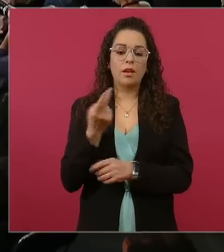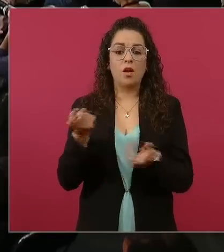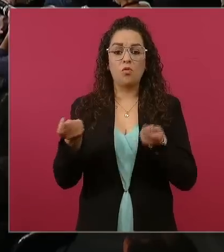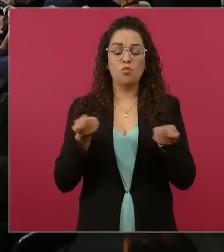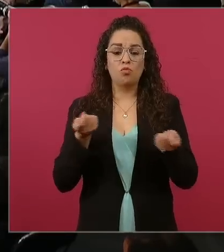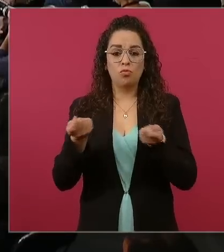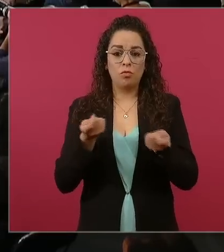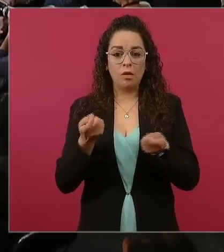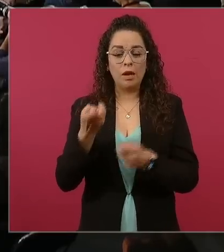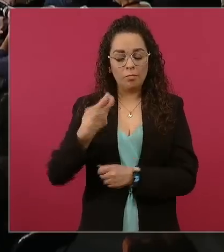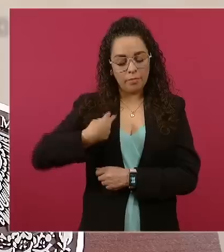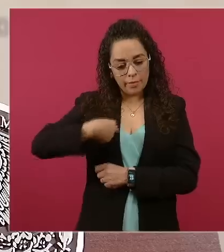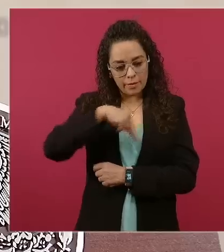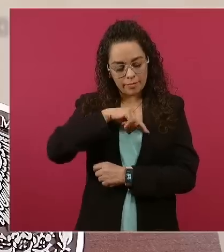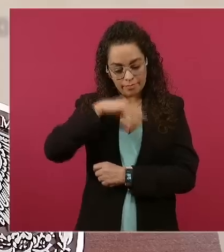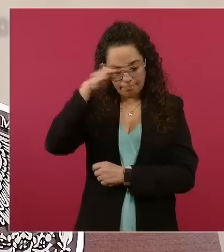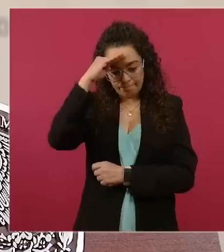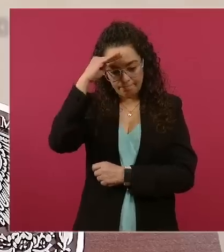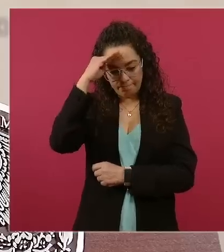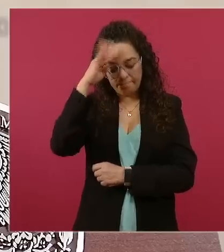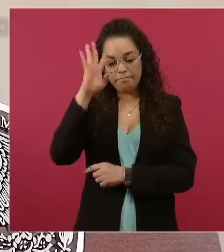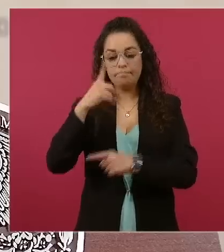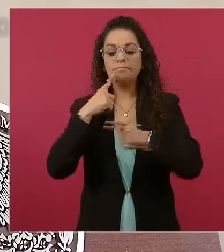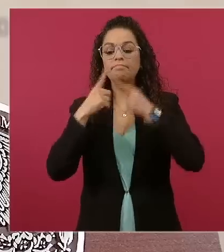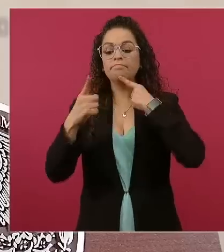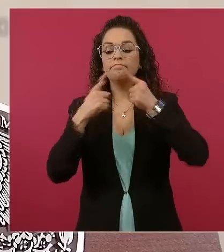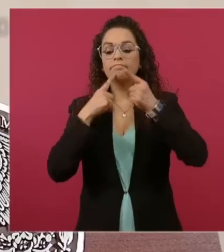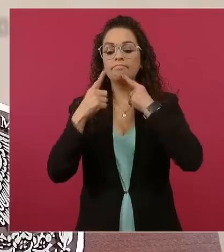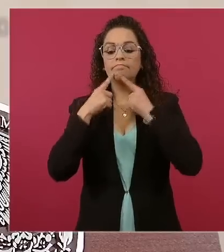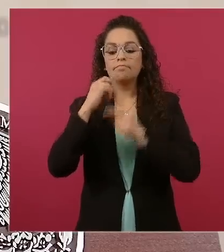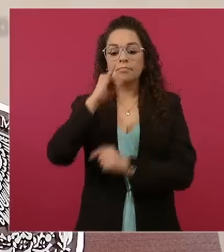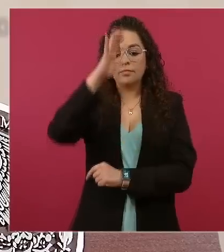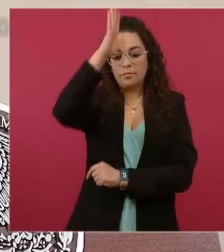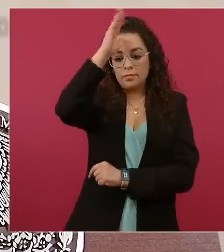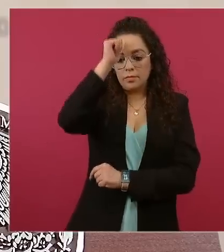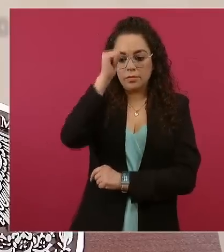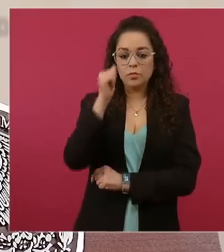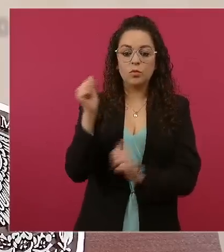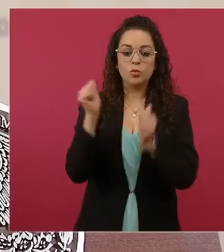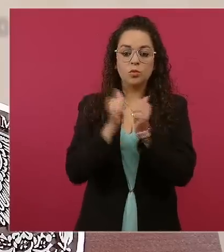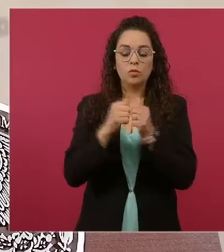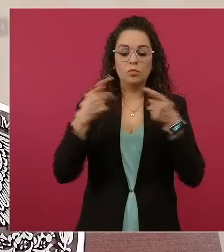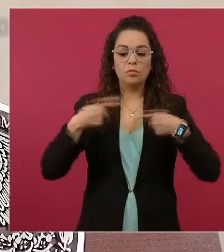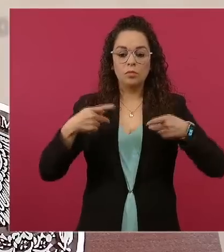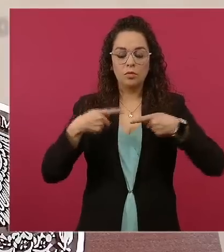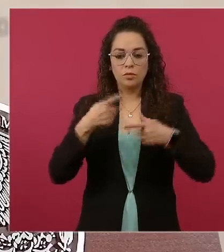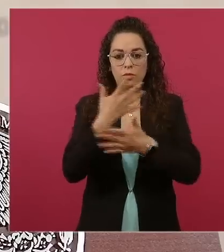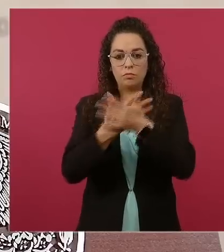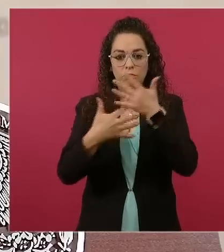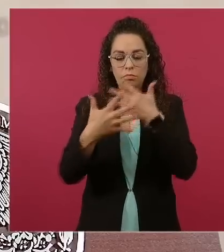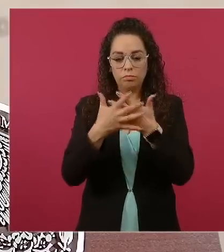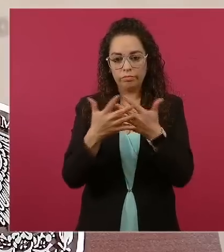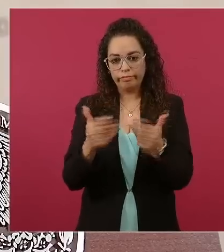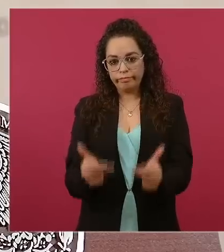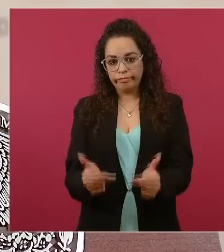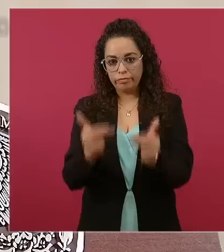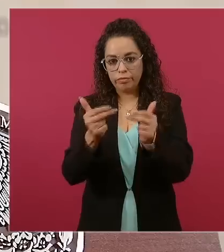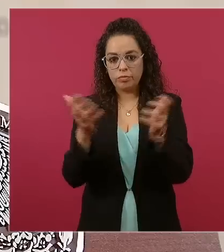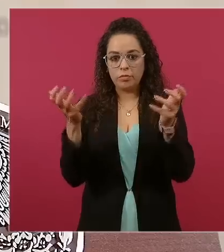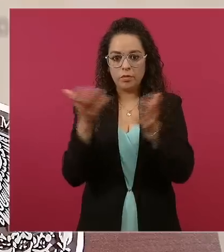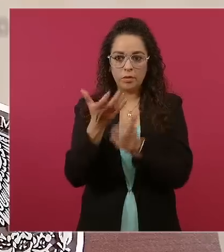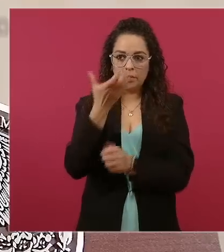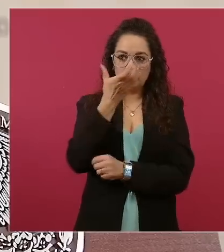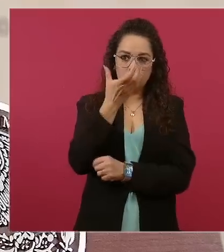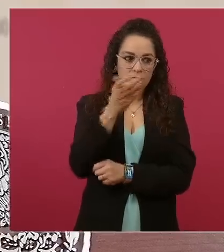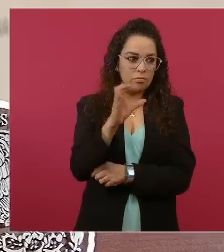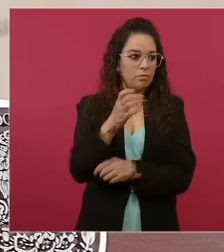con productores, con industriales, con comerciantes para ofrecer una canasta